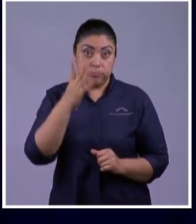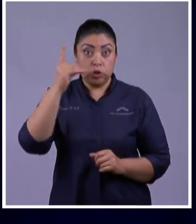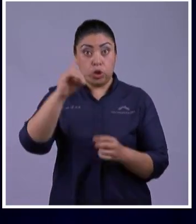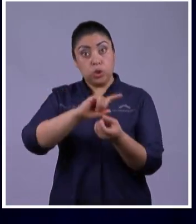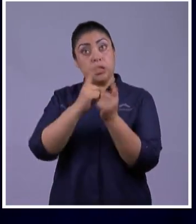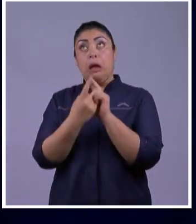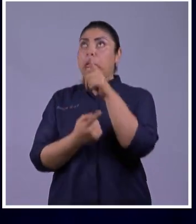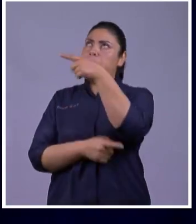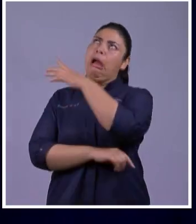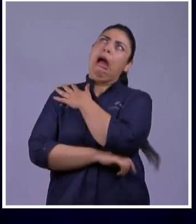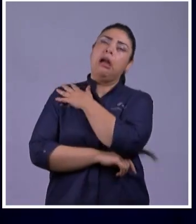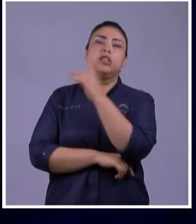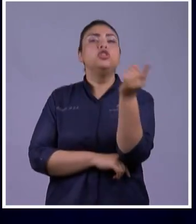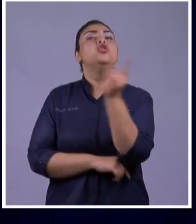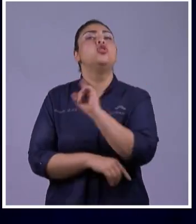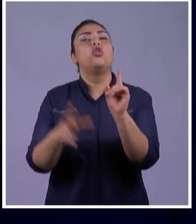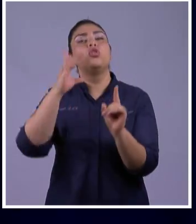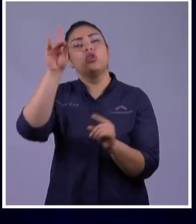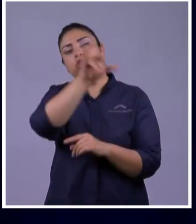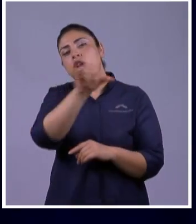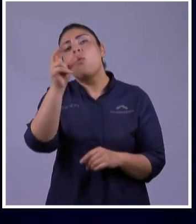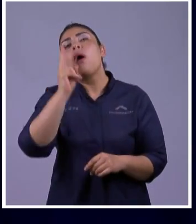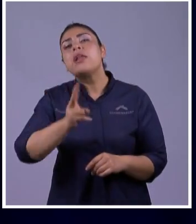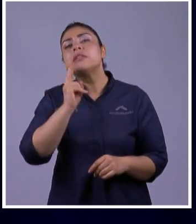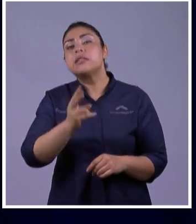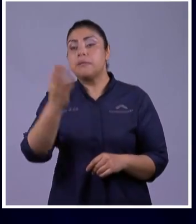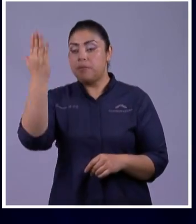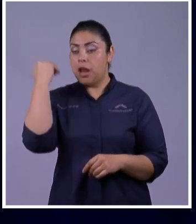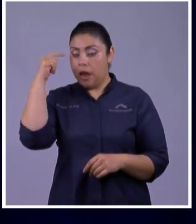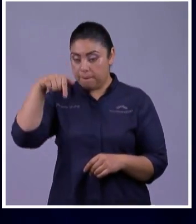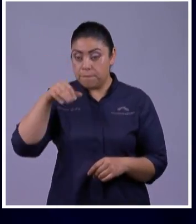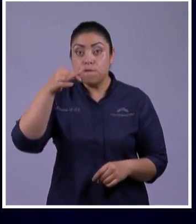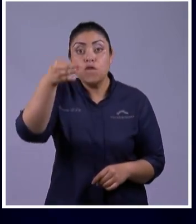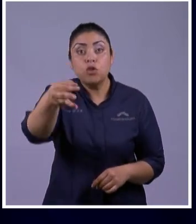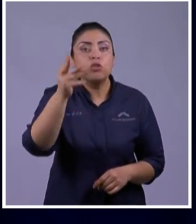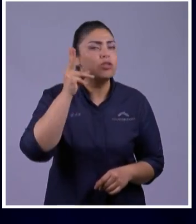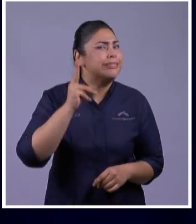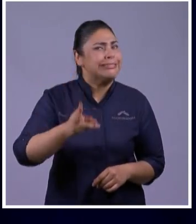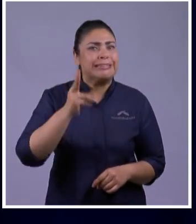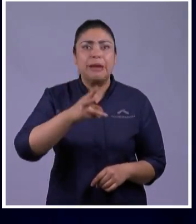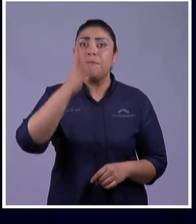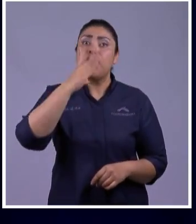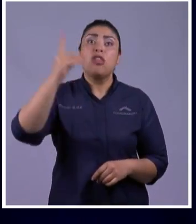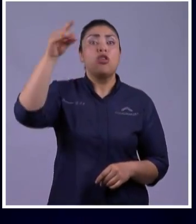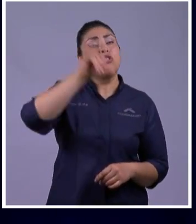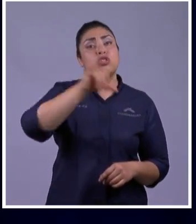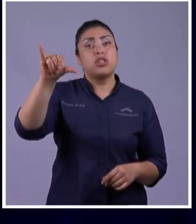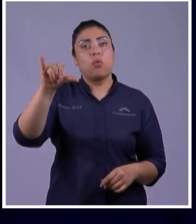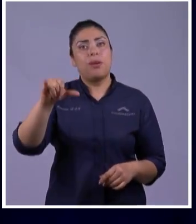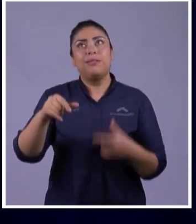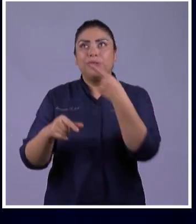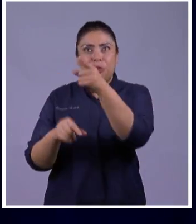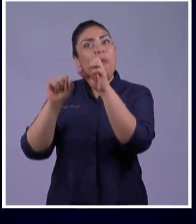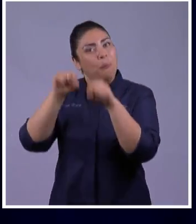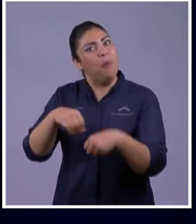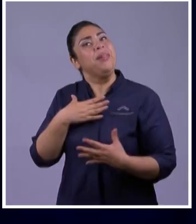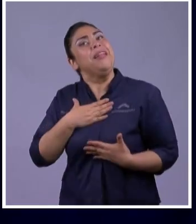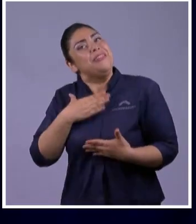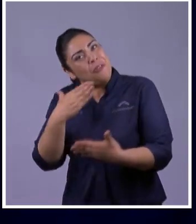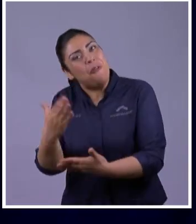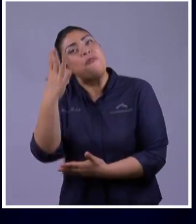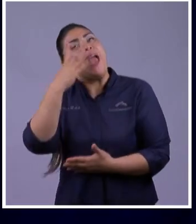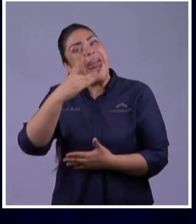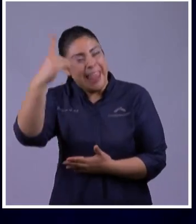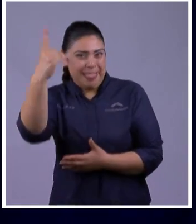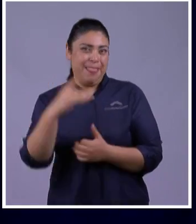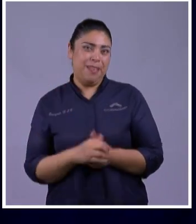El que fue El que es El que habrá De venir Es el Dios En el que confías Por